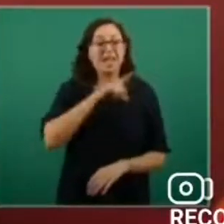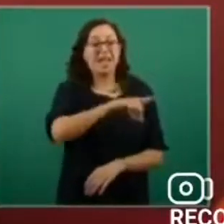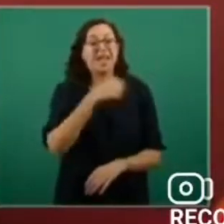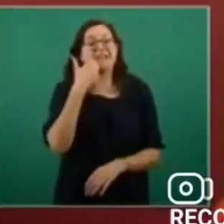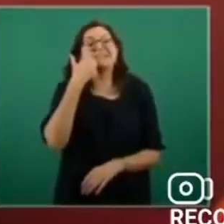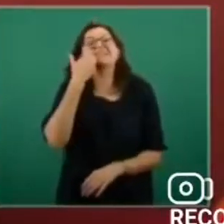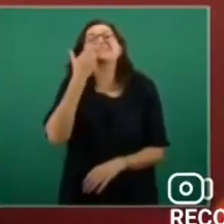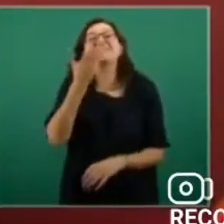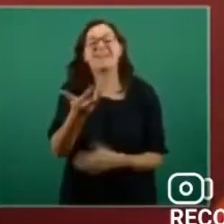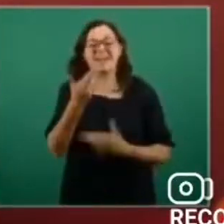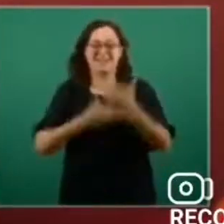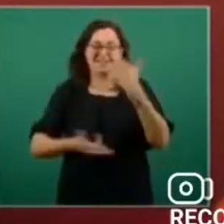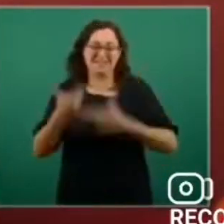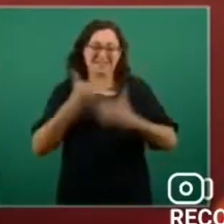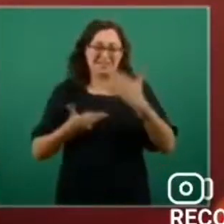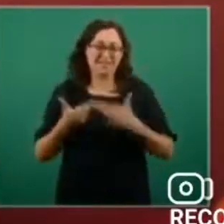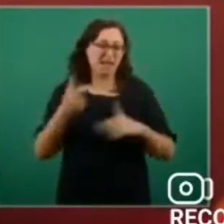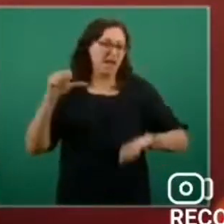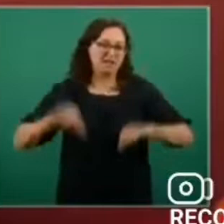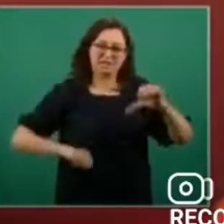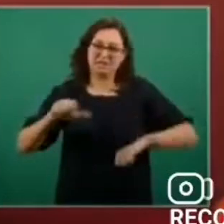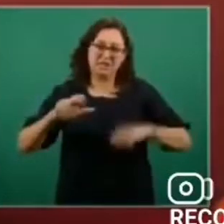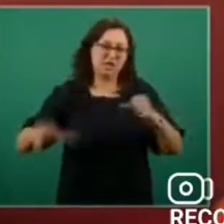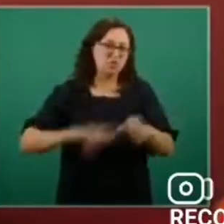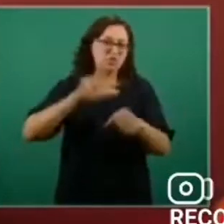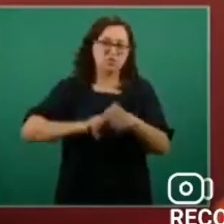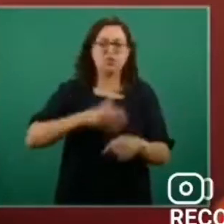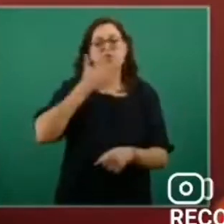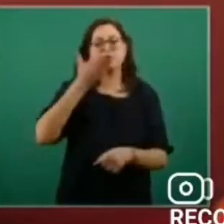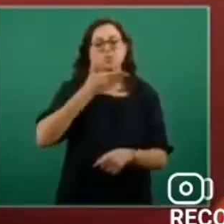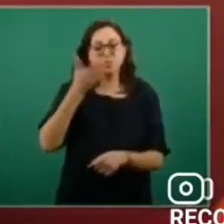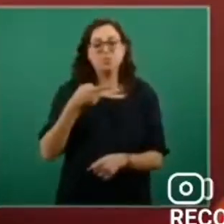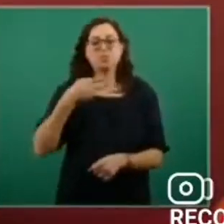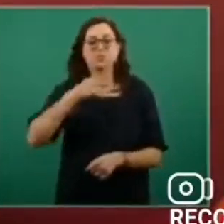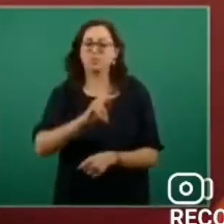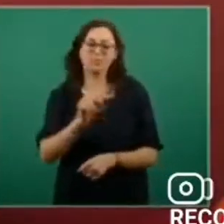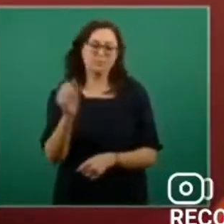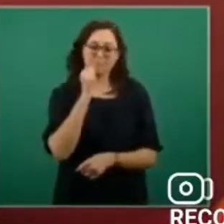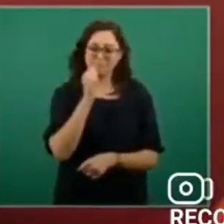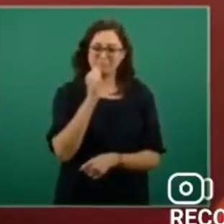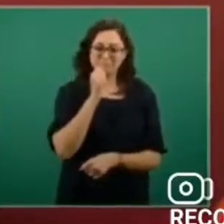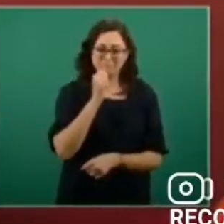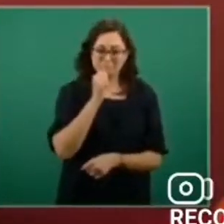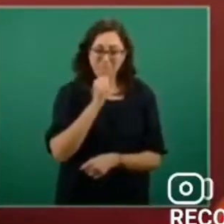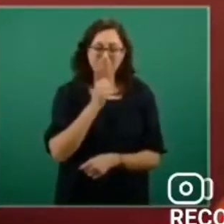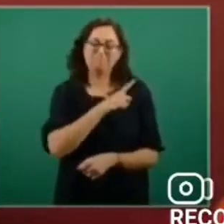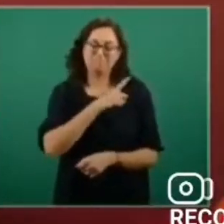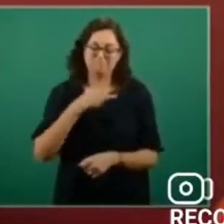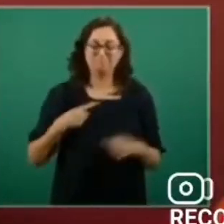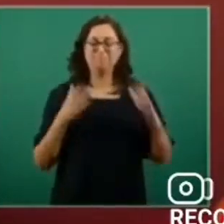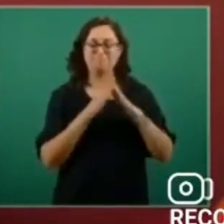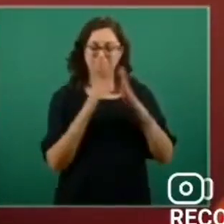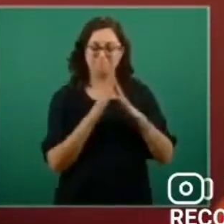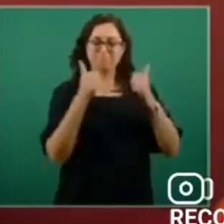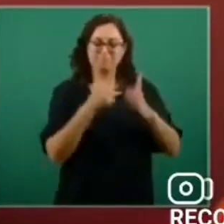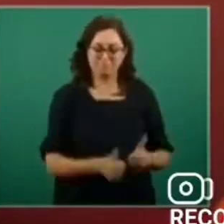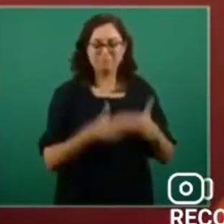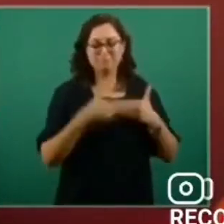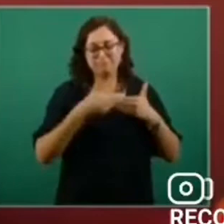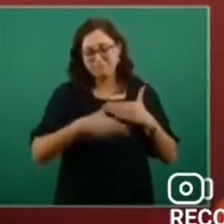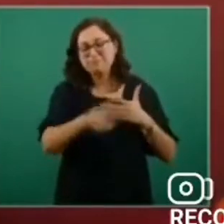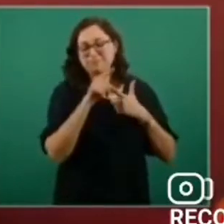volver ya a incorporarse a sus actividades cotidianas, desde luego todavía tiene que permanecer unos días más en